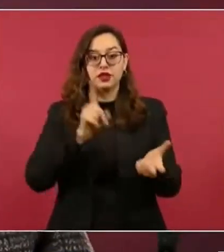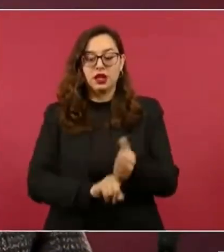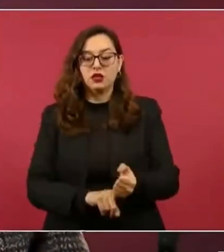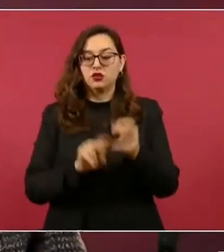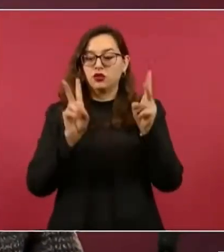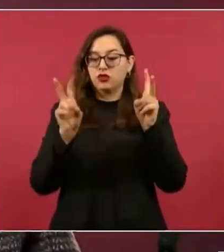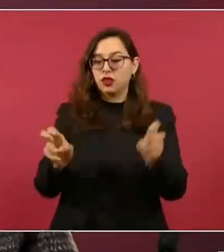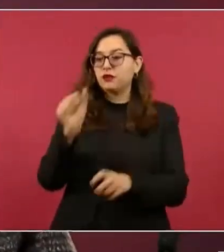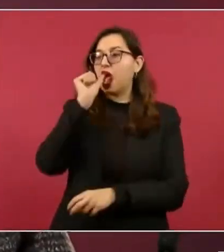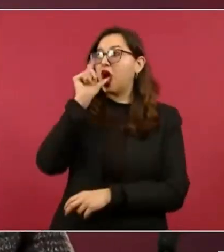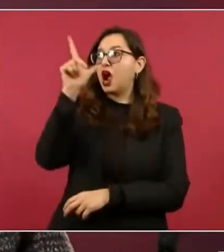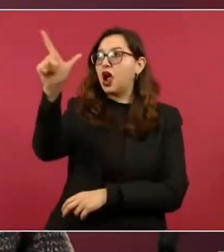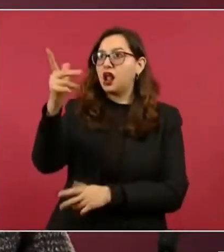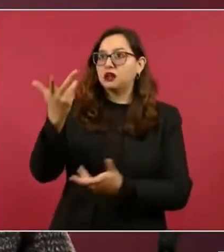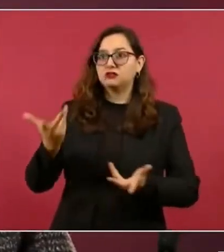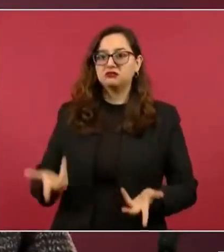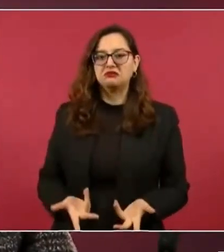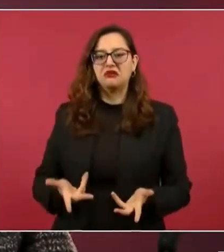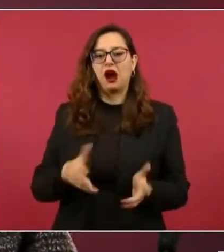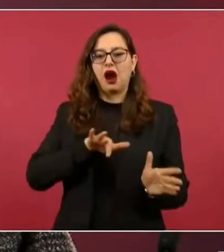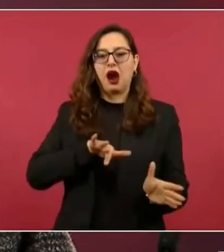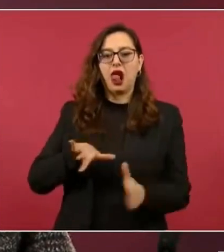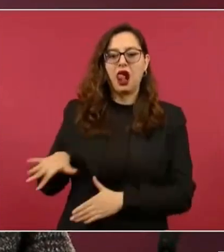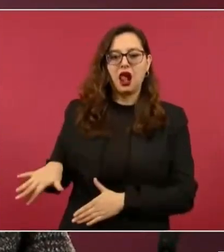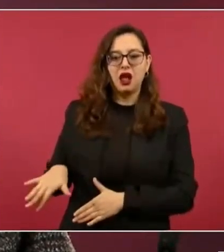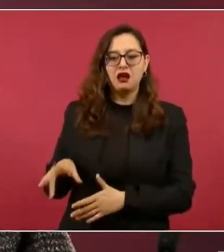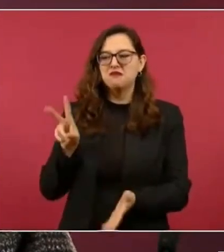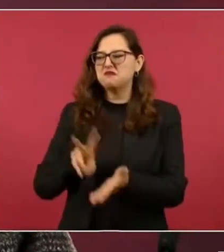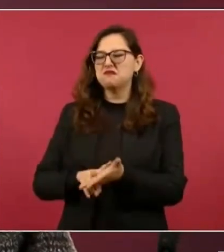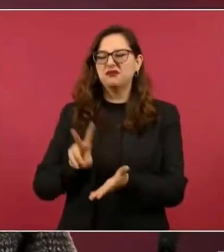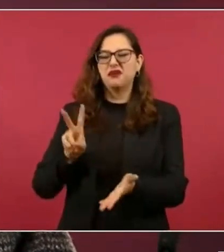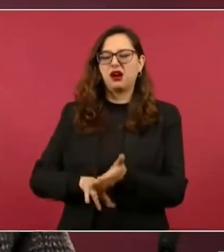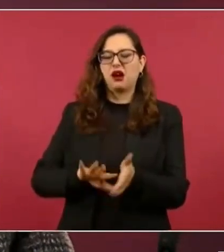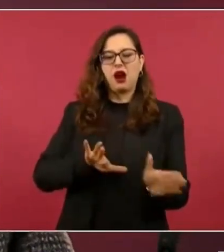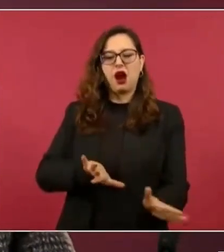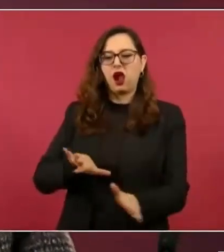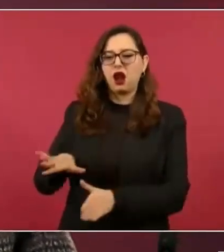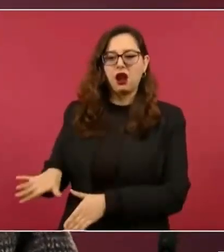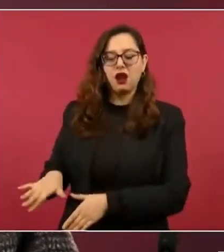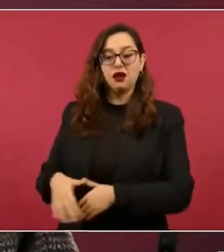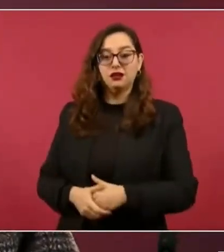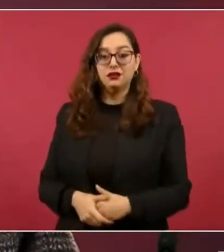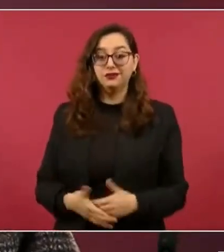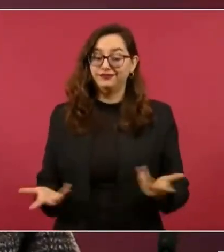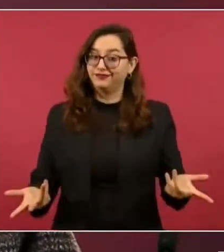lo que realmente vale.